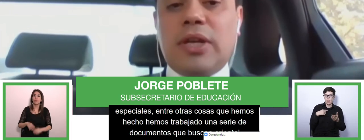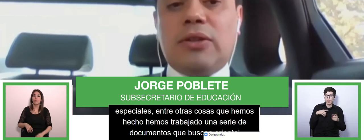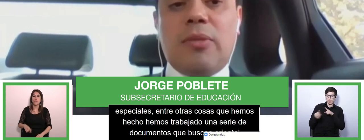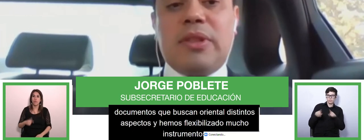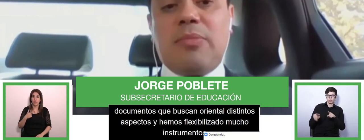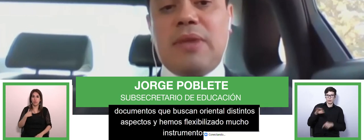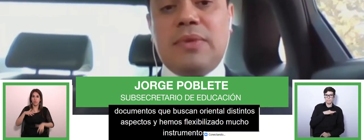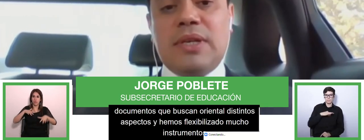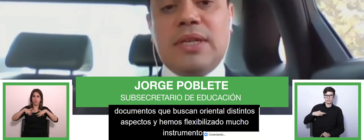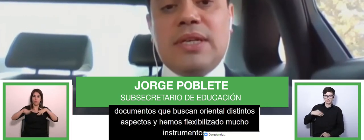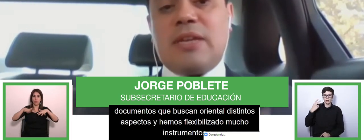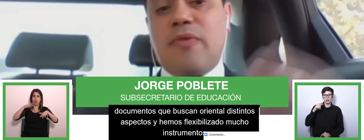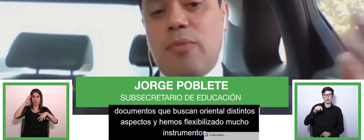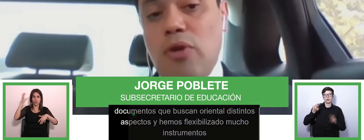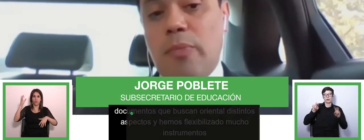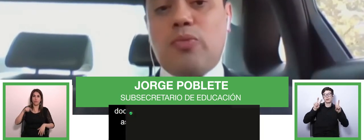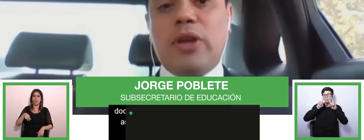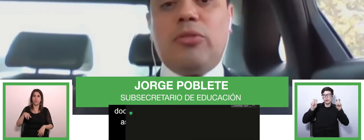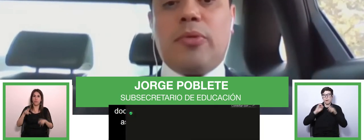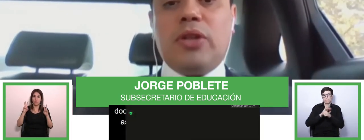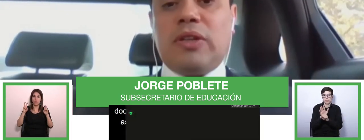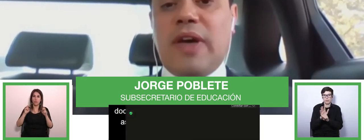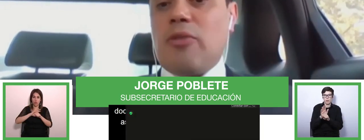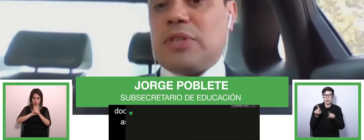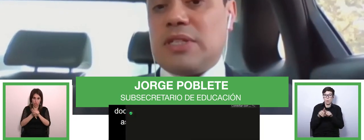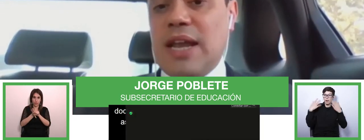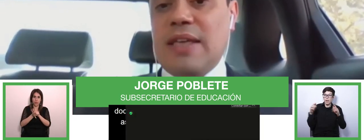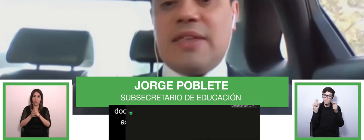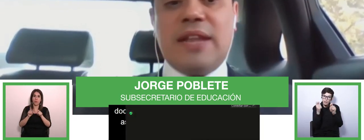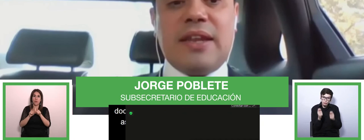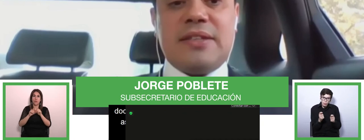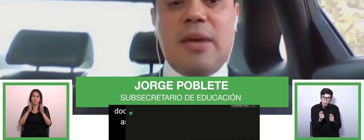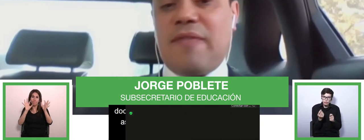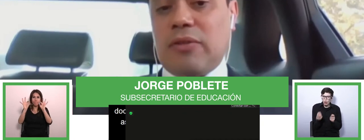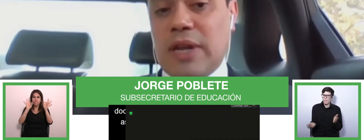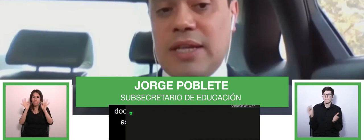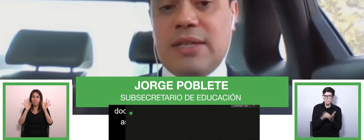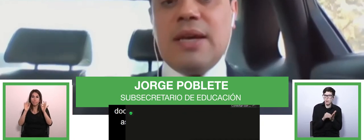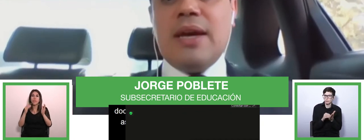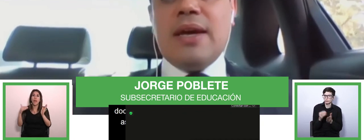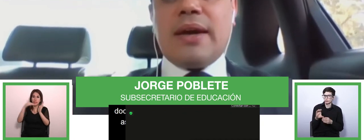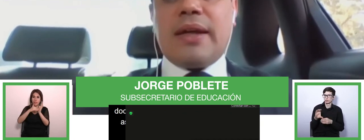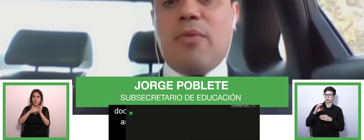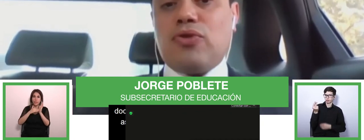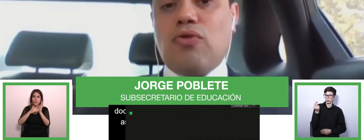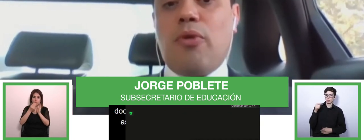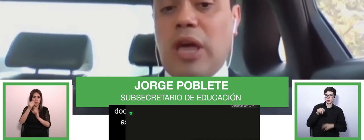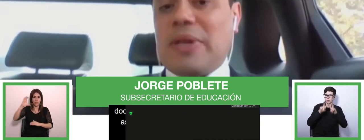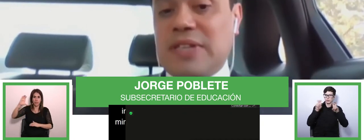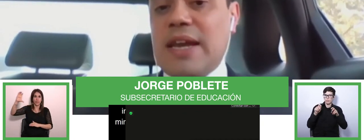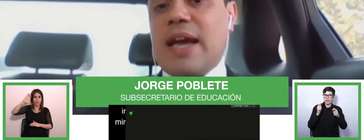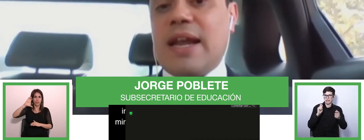en este contexto de pandemia se reformuló el presupuesto proponiendo actividades no presenciales y de alta necesidad para el efecto de la crisis creamos